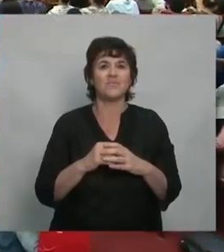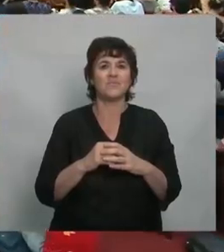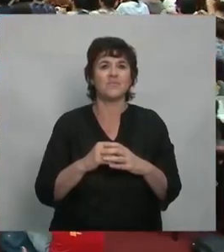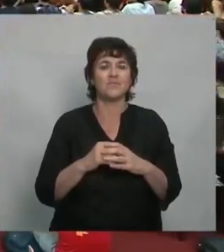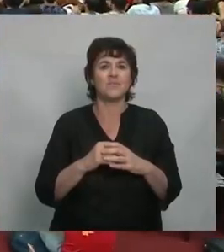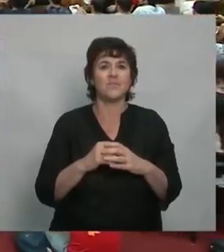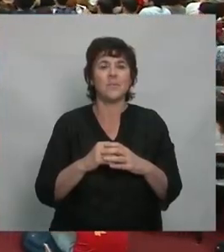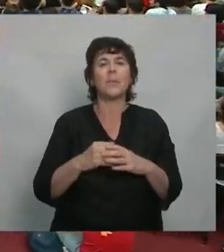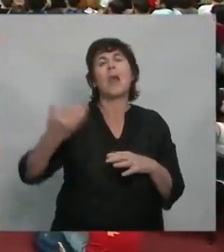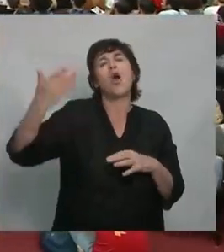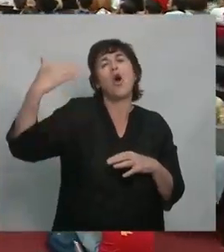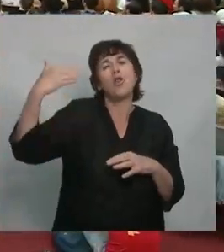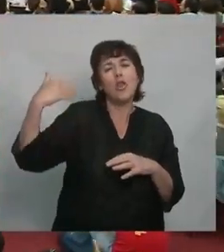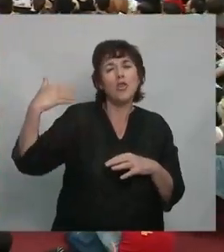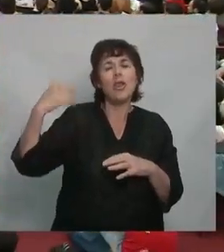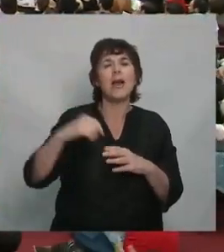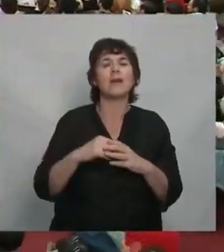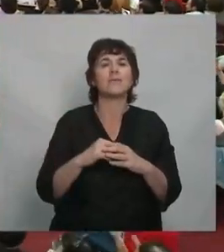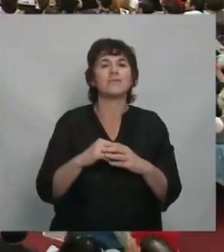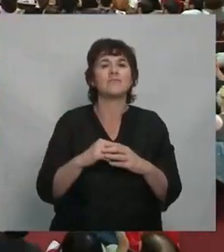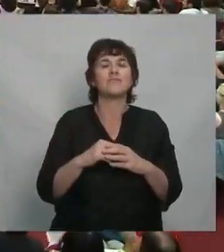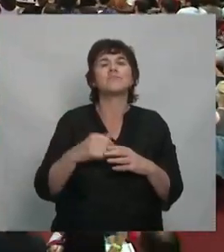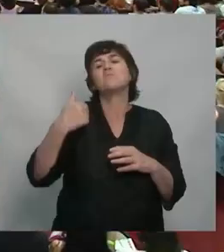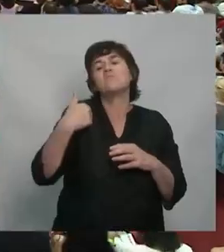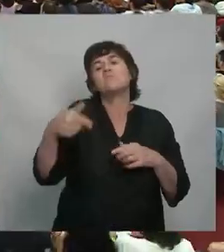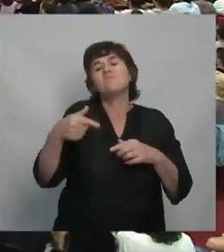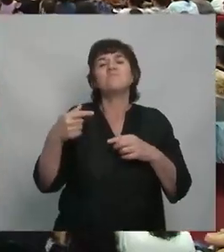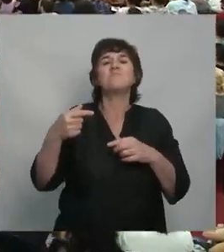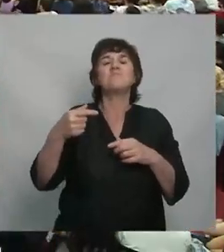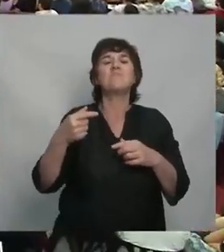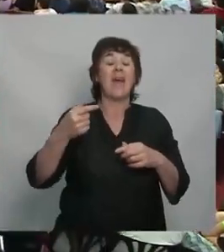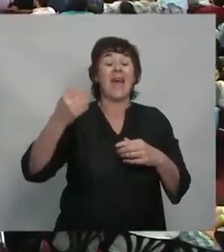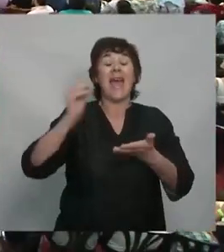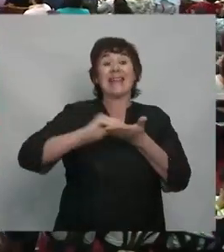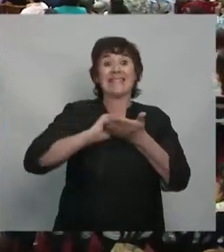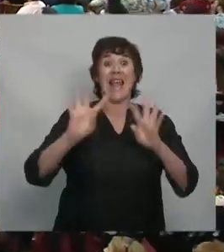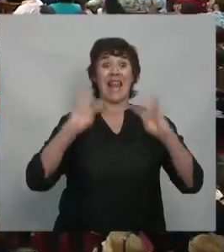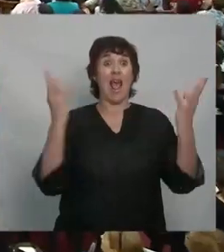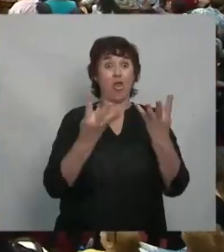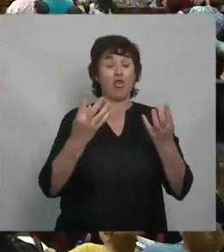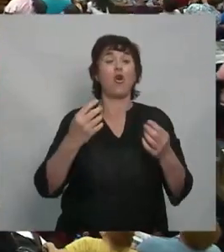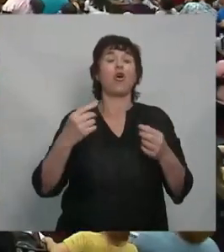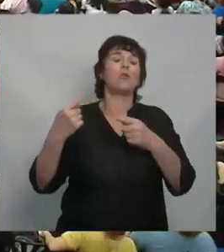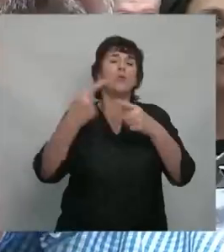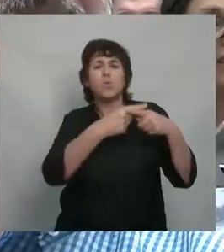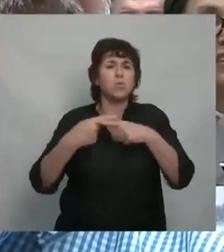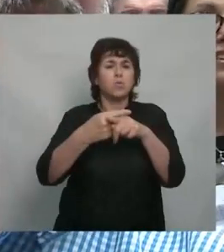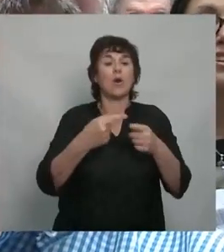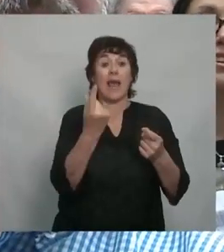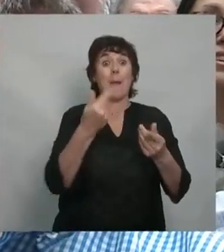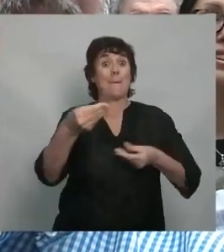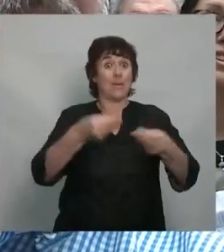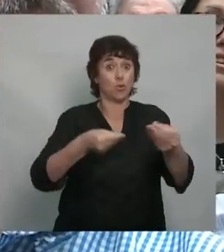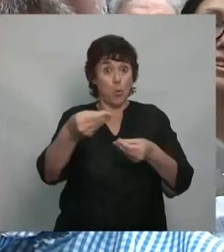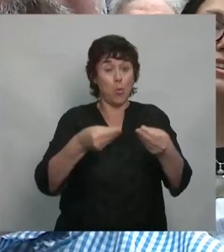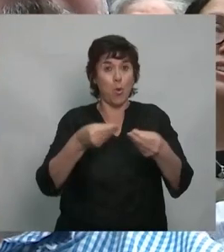El otro día estábamos discutiendo presupuesto en el Senado y estaba analizando